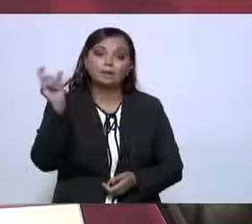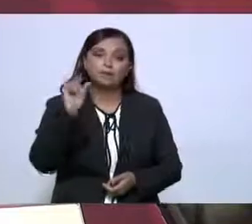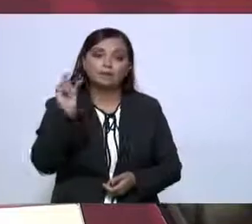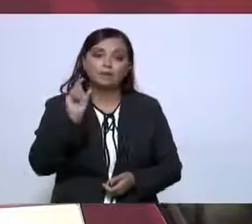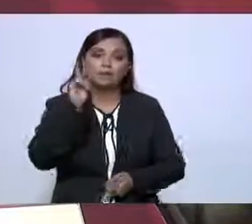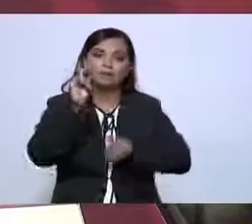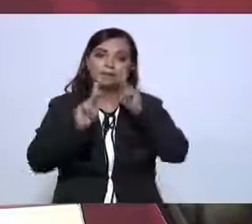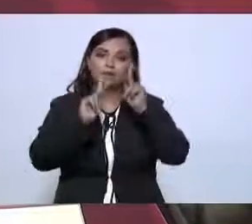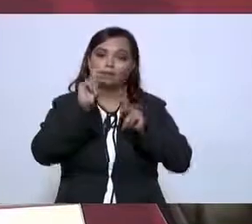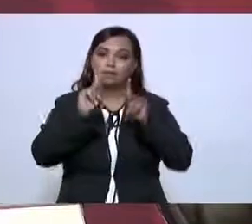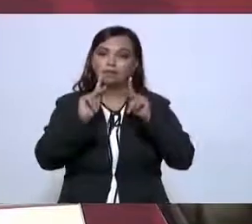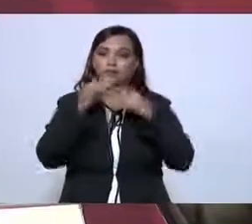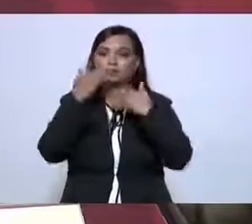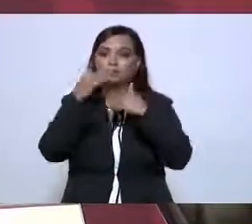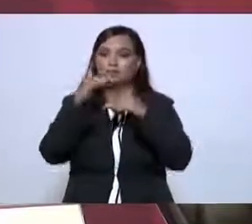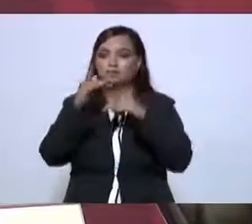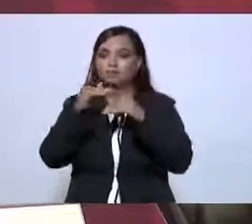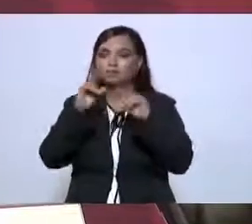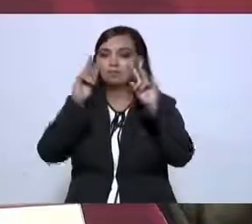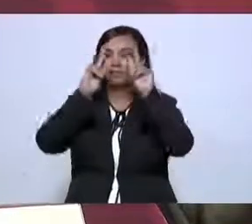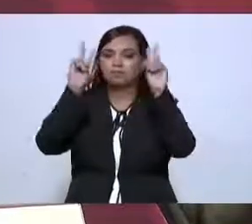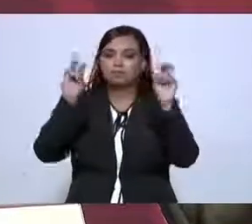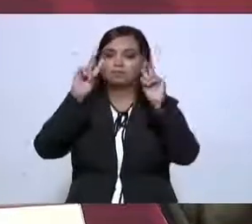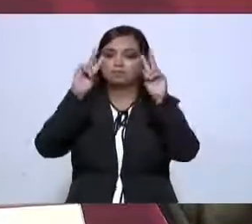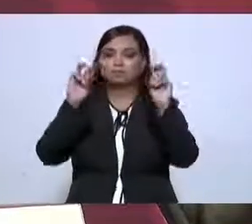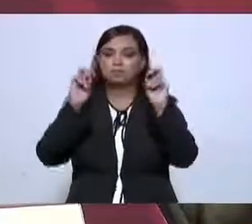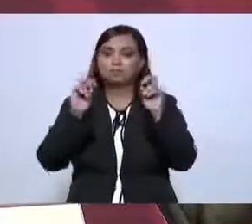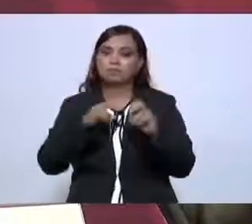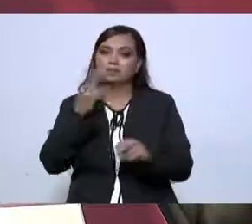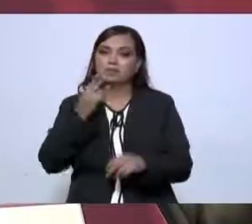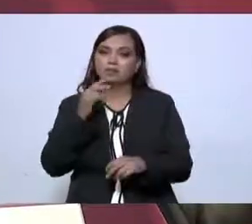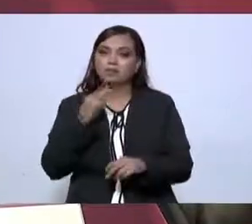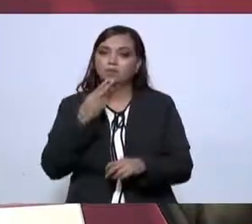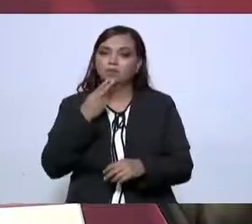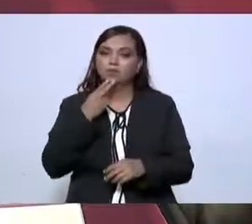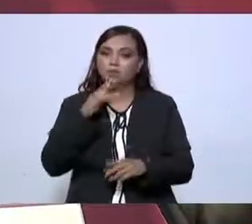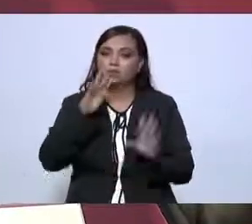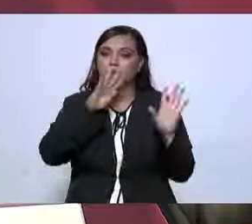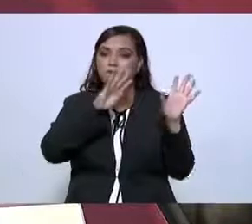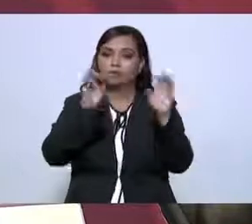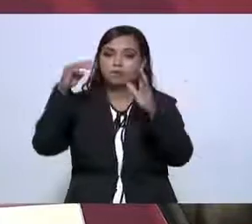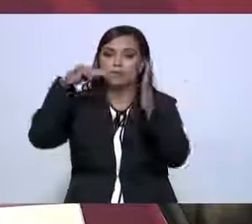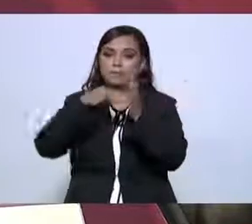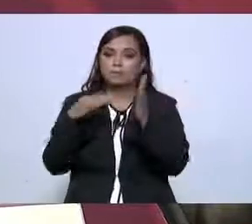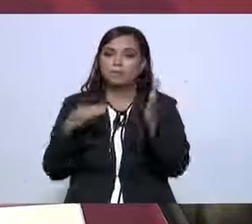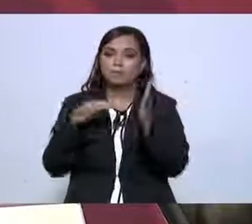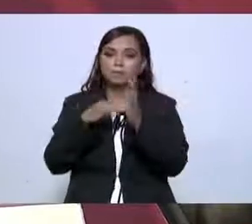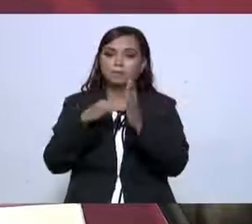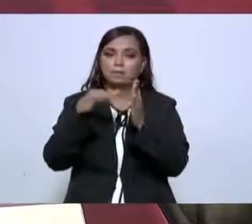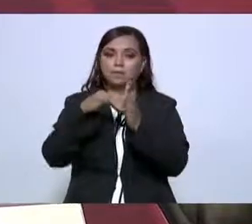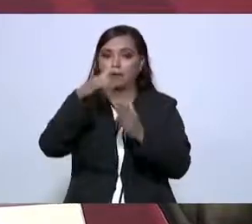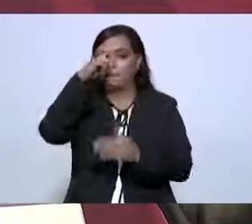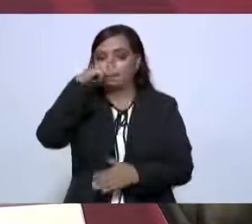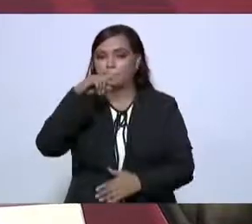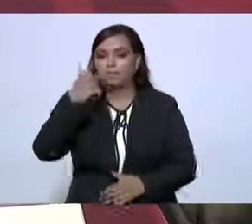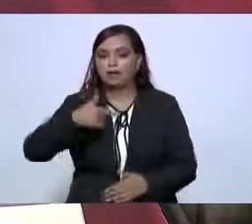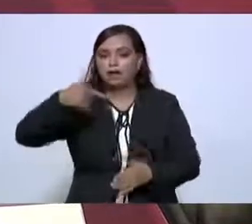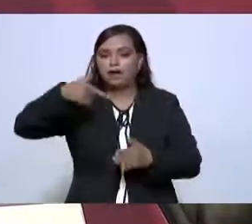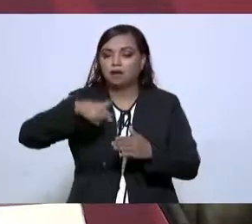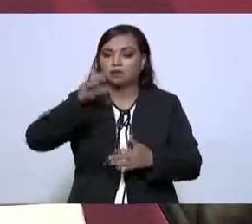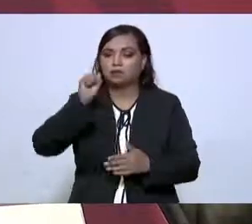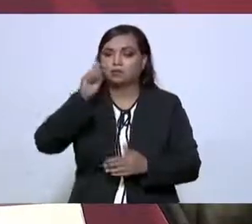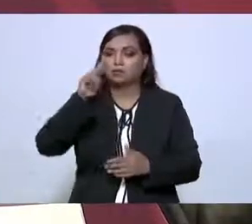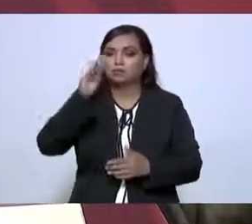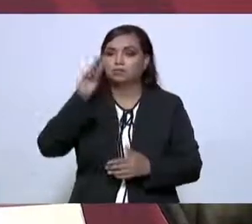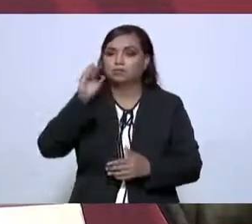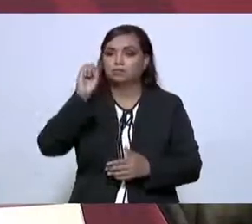empezó a decir que se destinaban 900 mil millones de pesos al subsidio de la gasolina y que eso